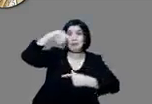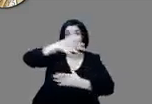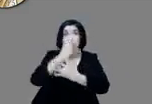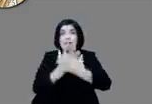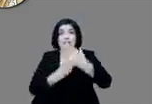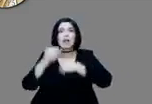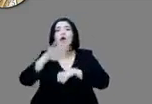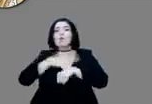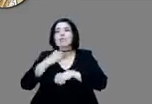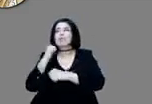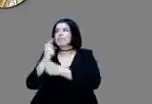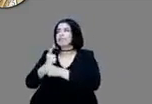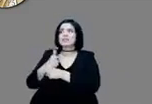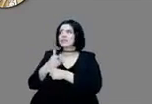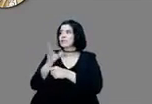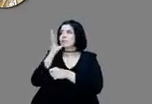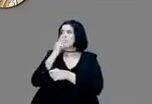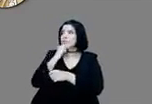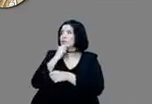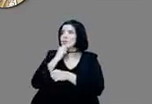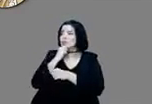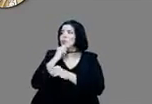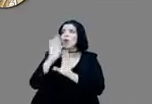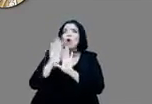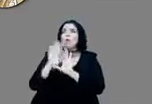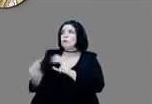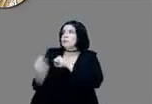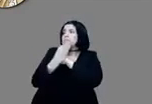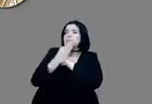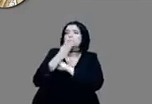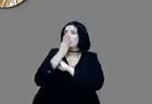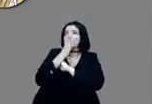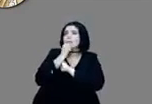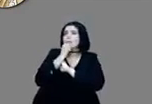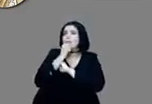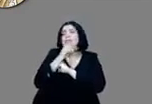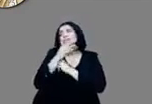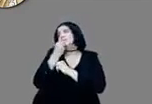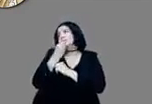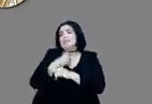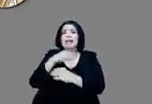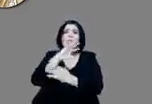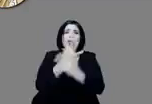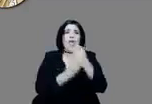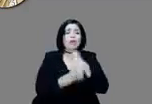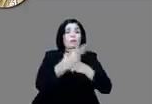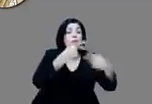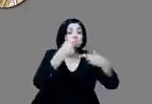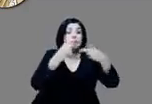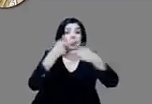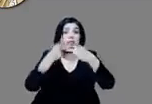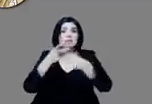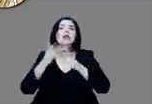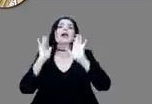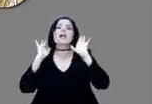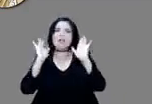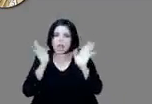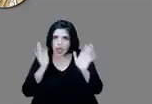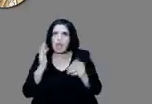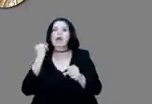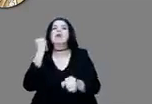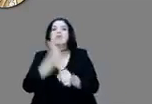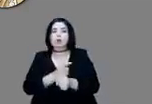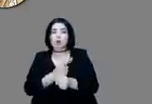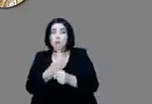el embate de Huitláhuac y sus gentes. Entonces, que se ha encontrado una